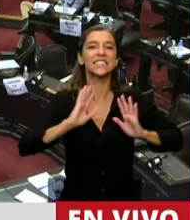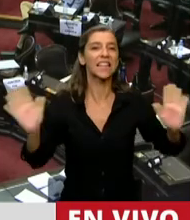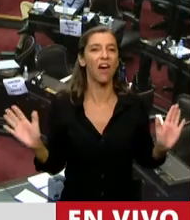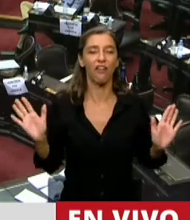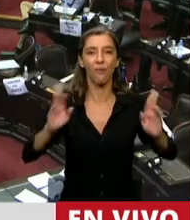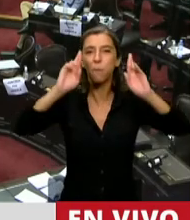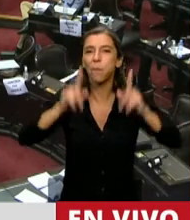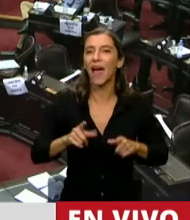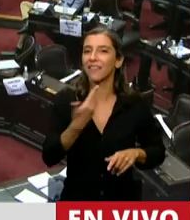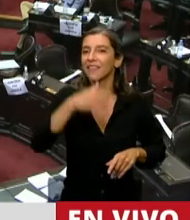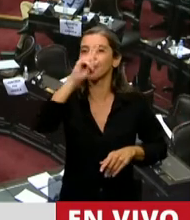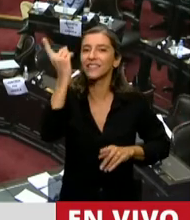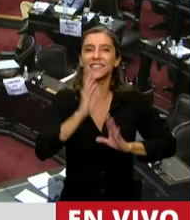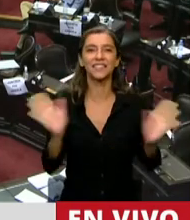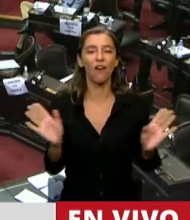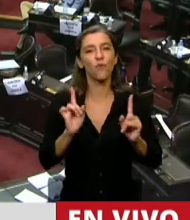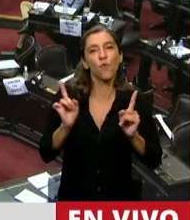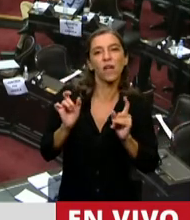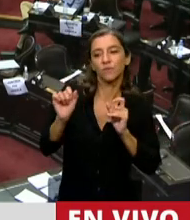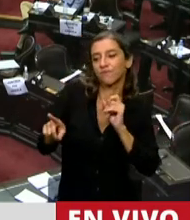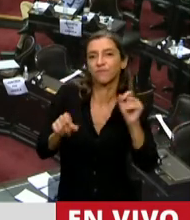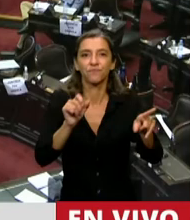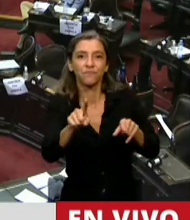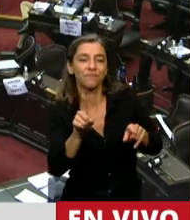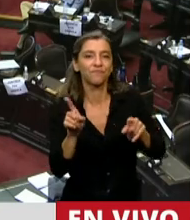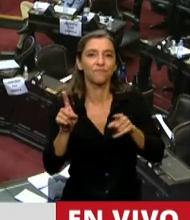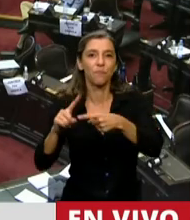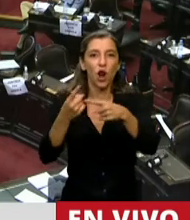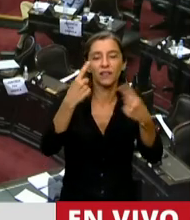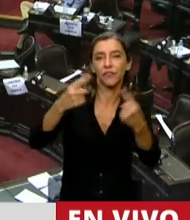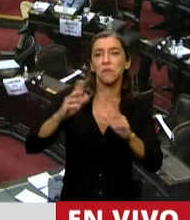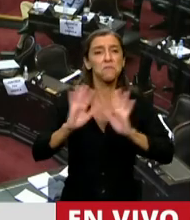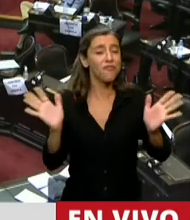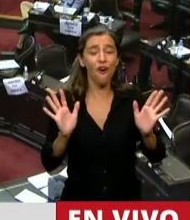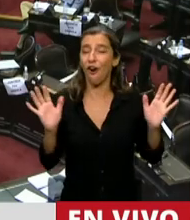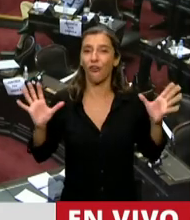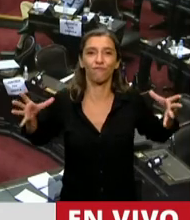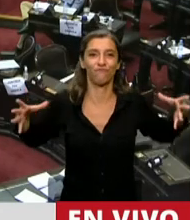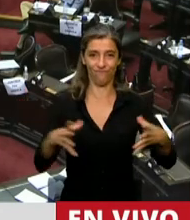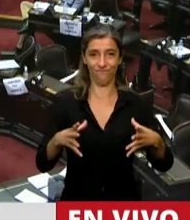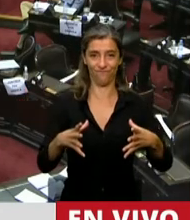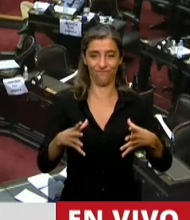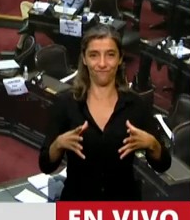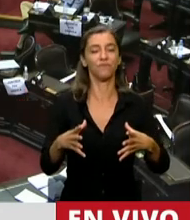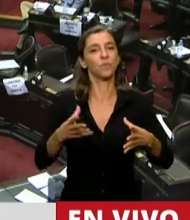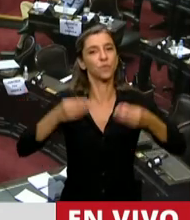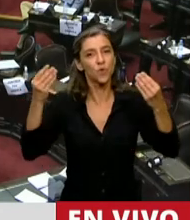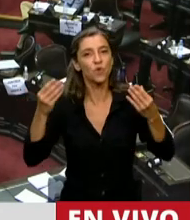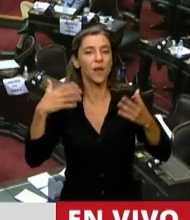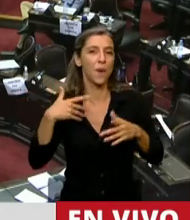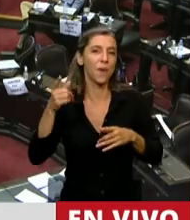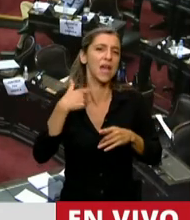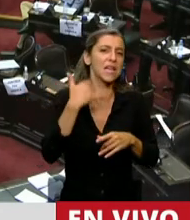Sabemos que, y hasta en nuestros proyectos, éramos más ambiciosos, sabemos que en el propio sistema, como lo han expresado muchos colectivos